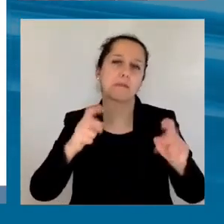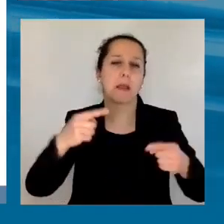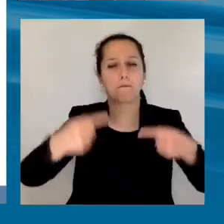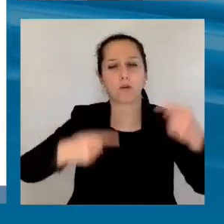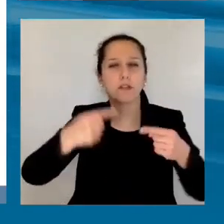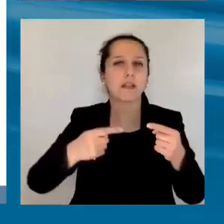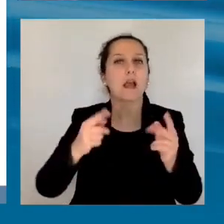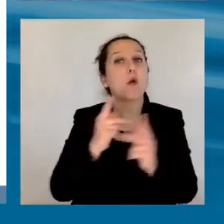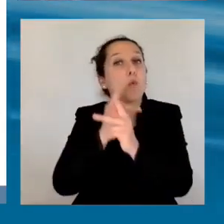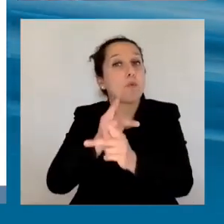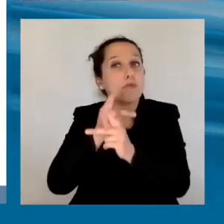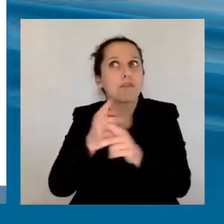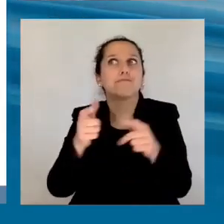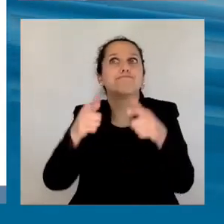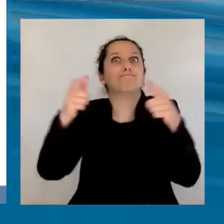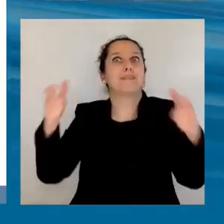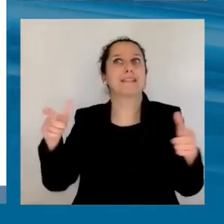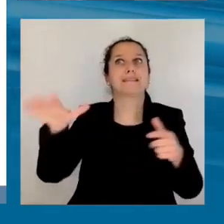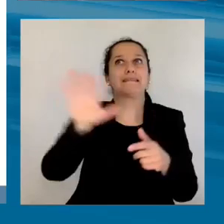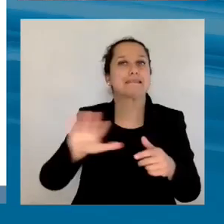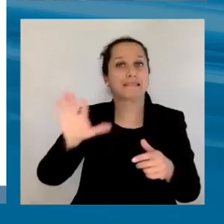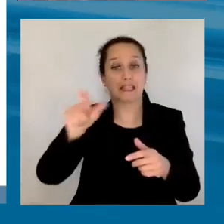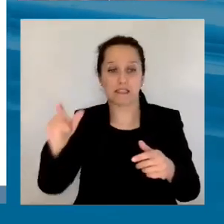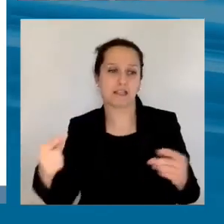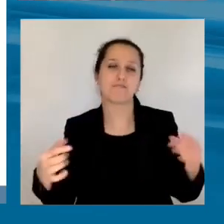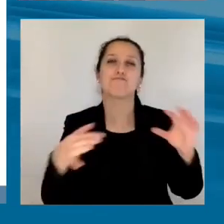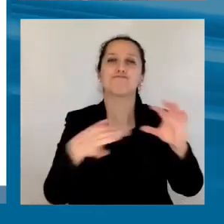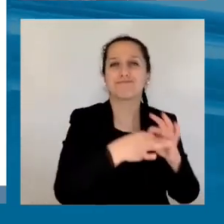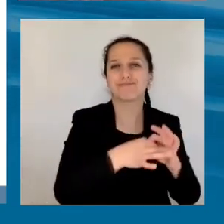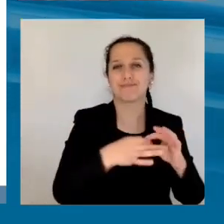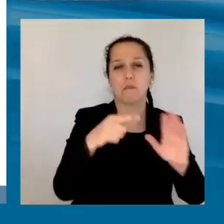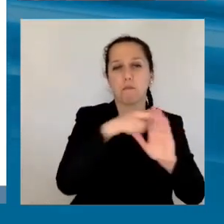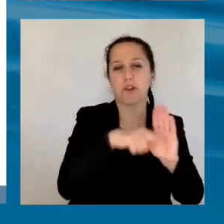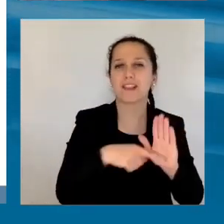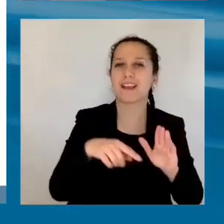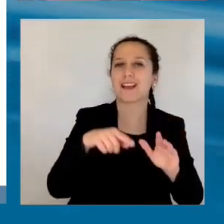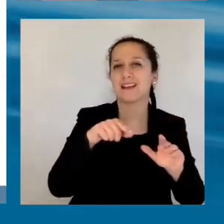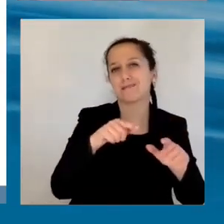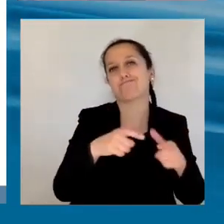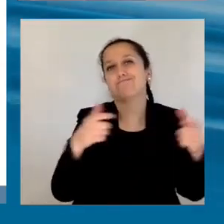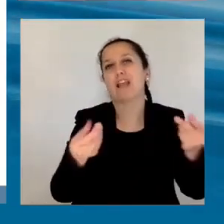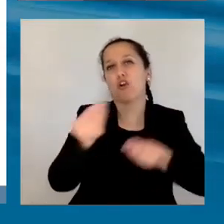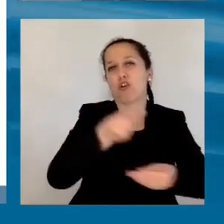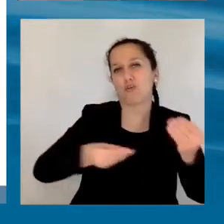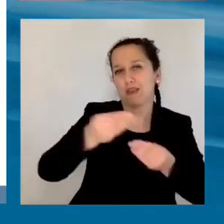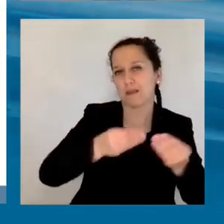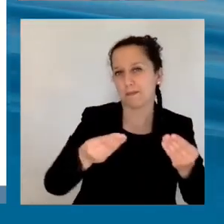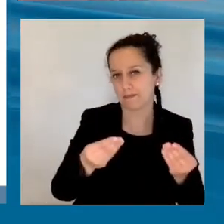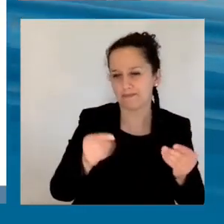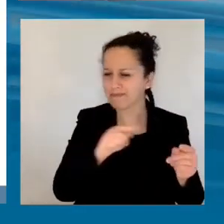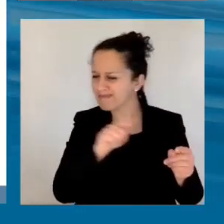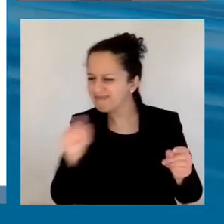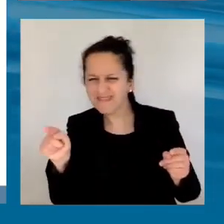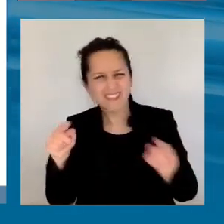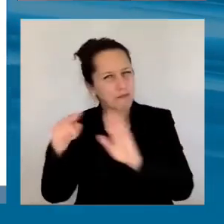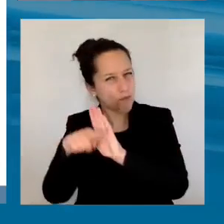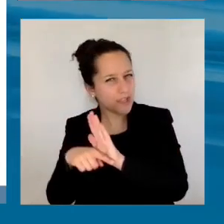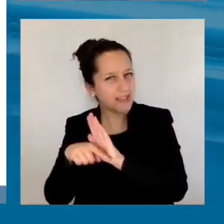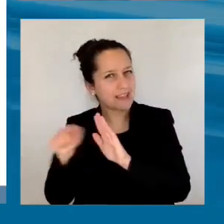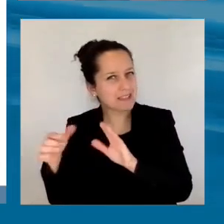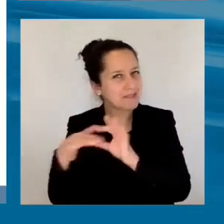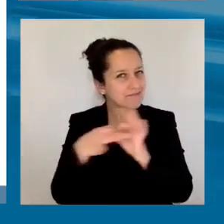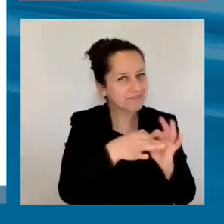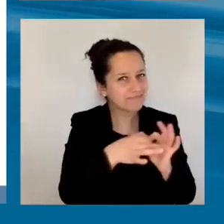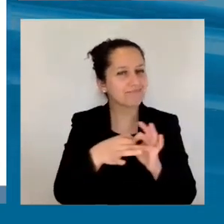macroprudenciales, que pueden complementar mucho las políticas macroeconómicas y son todo un instrumental que en nuestro mensaje es que